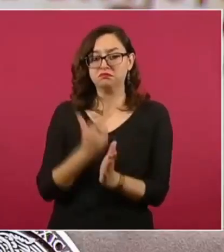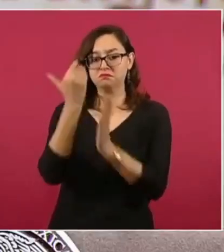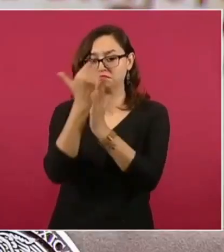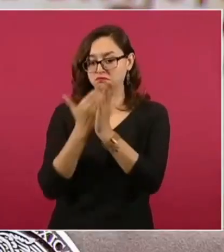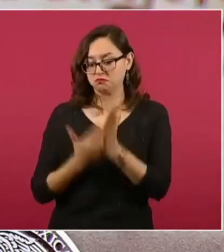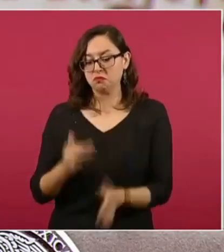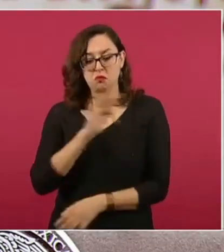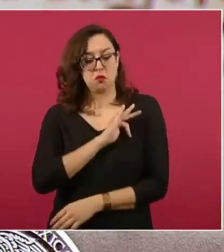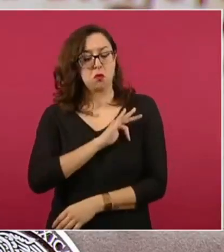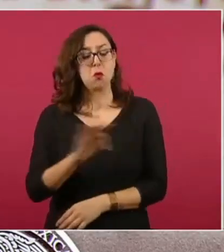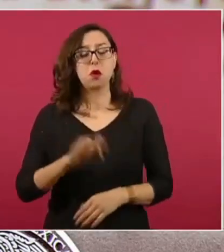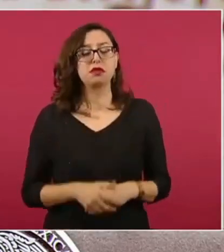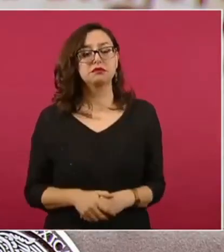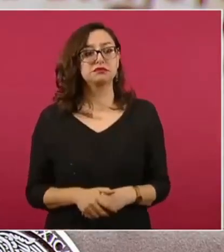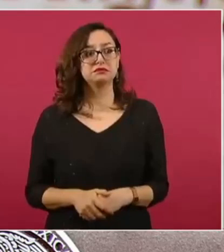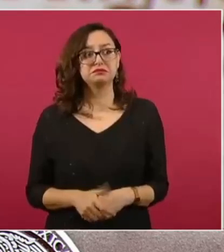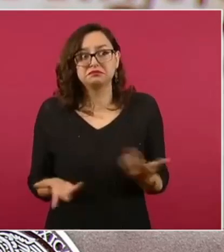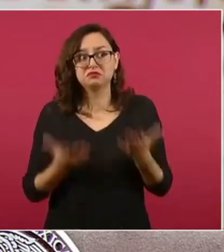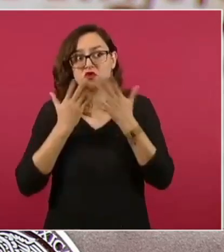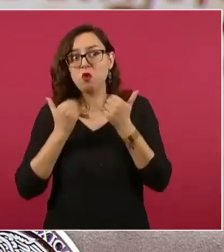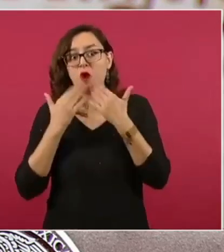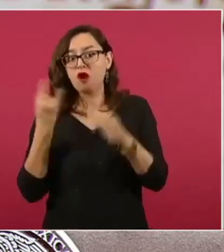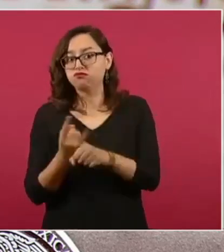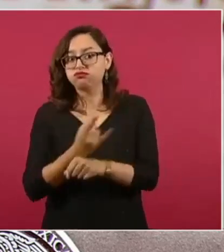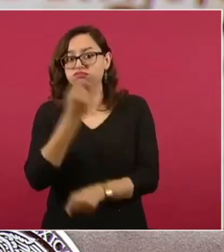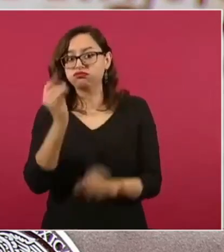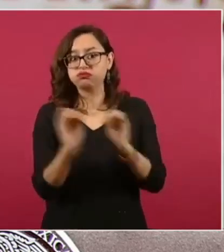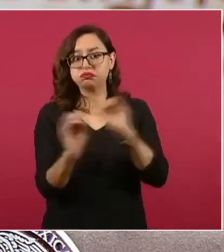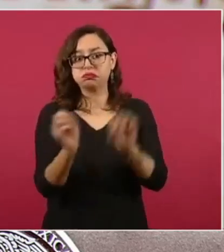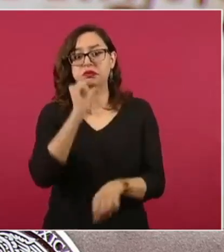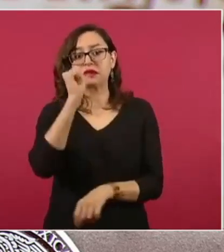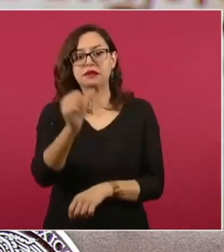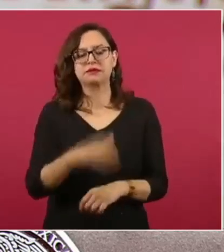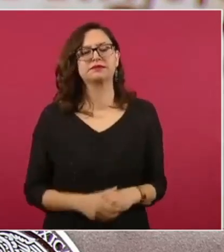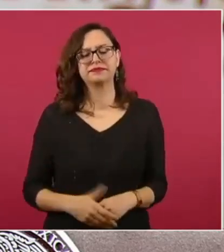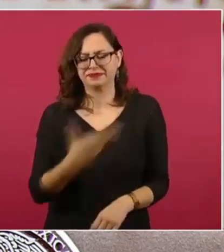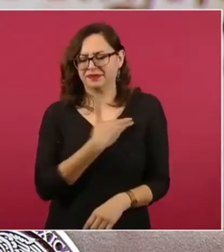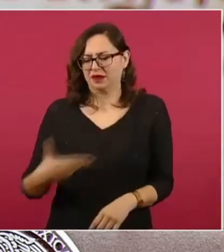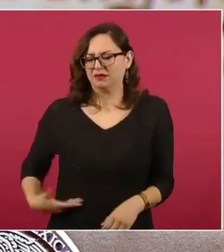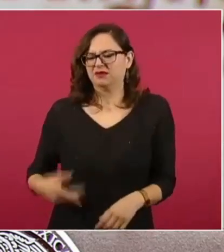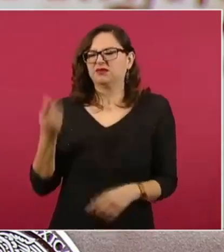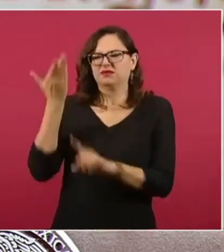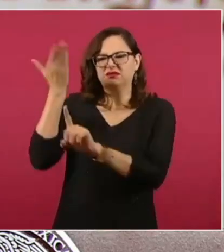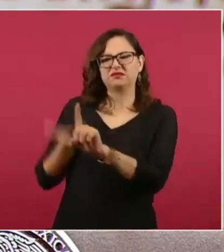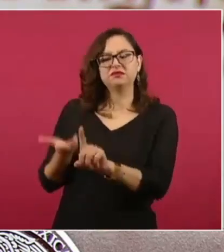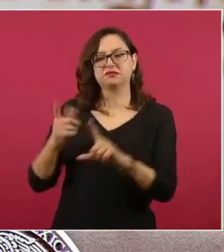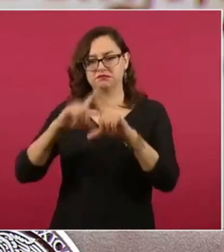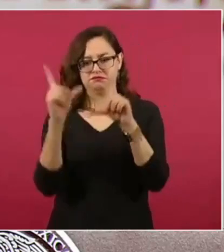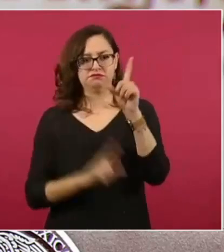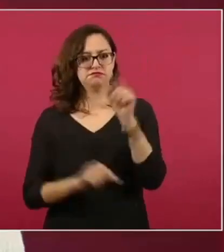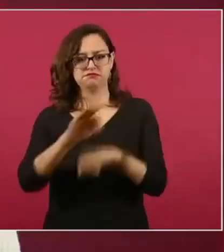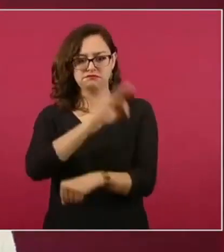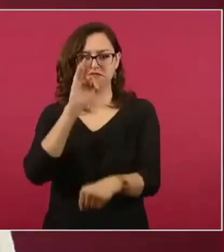La postura del presidente es defender la dignidad de México y la soberanía nacional y hacer